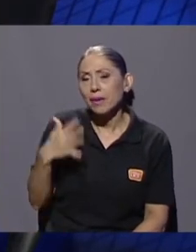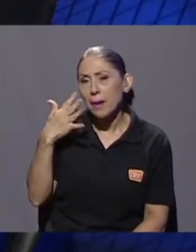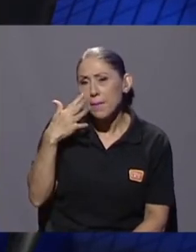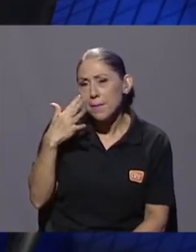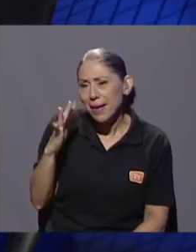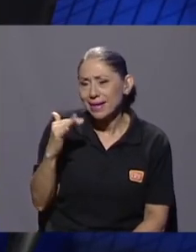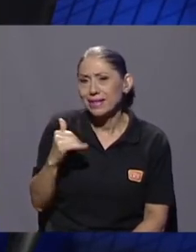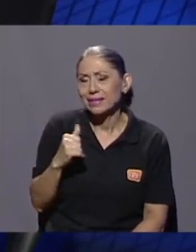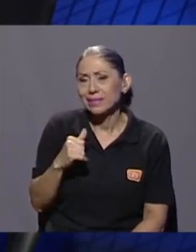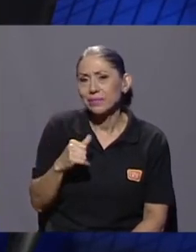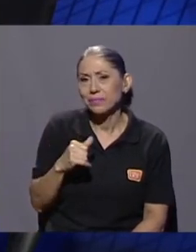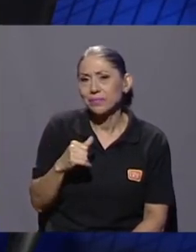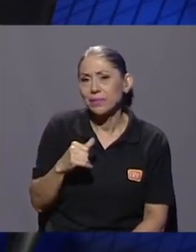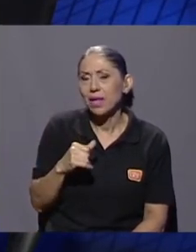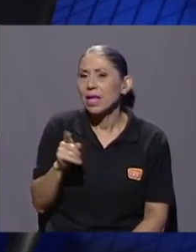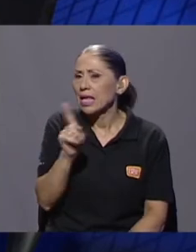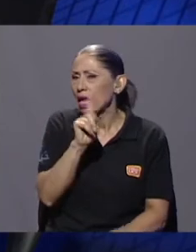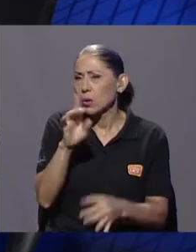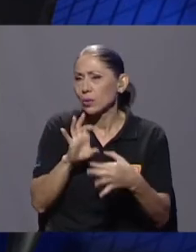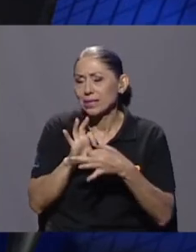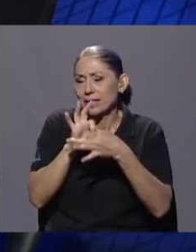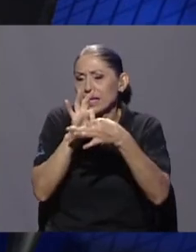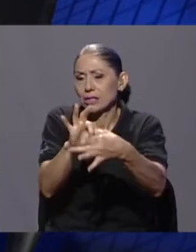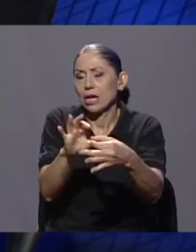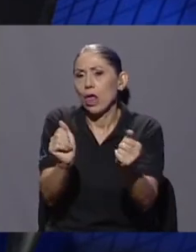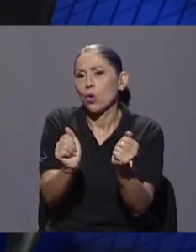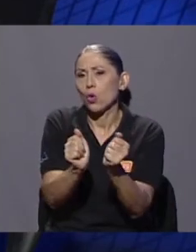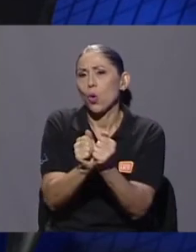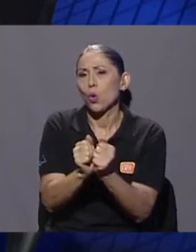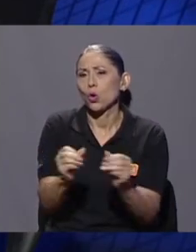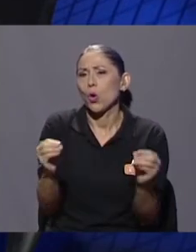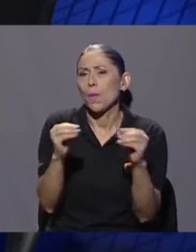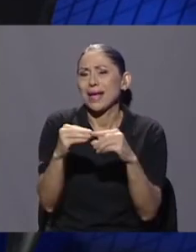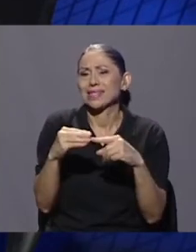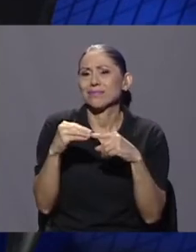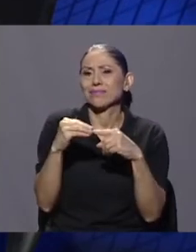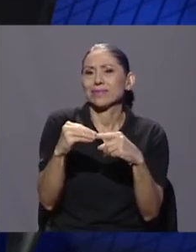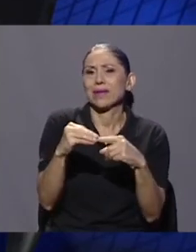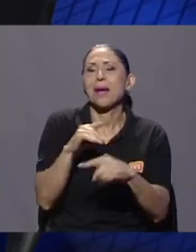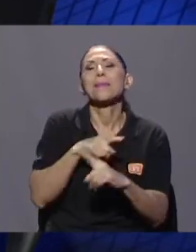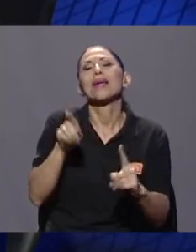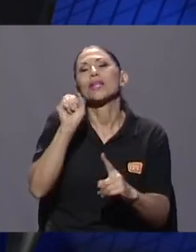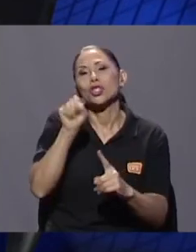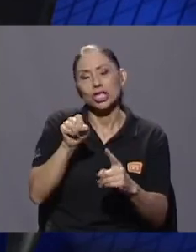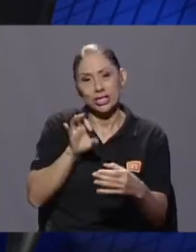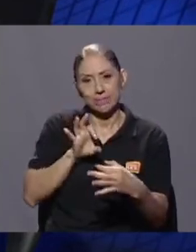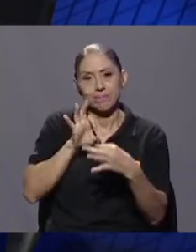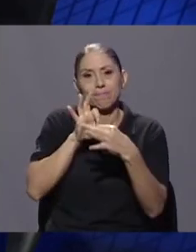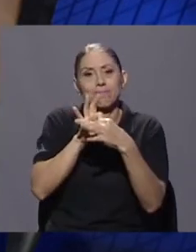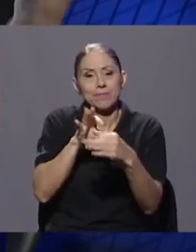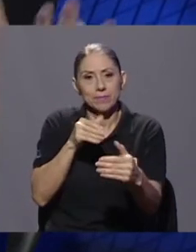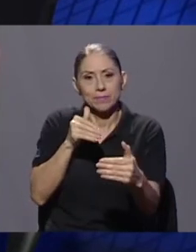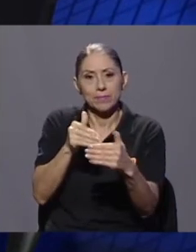del punto medular, pero es muy cercano. ¿Por qué? Porque nosotros como gran ecosistema